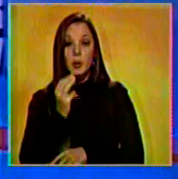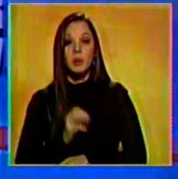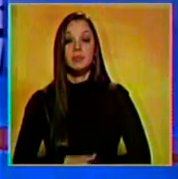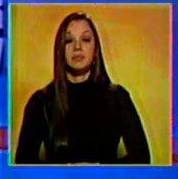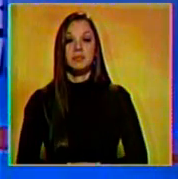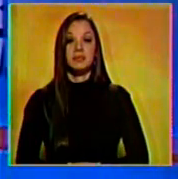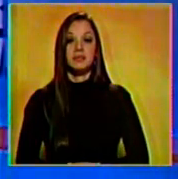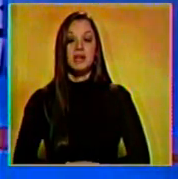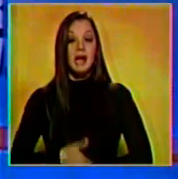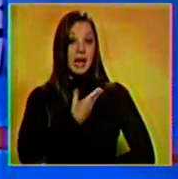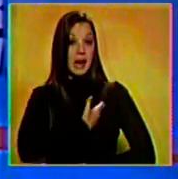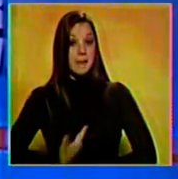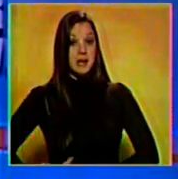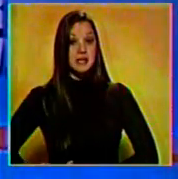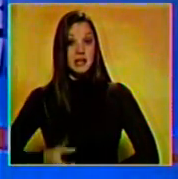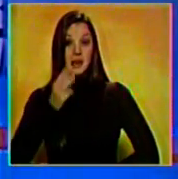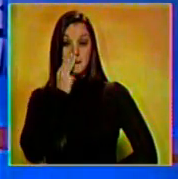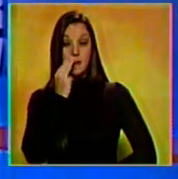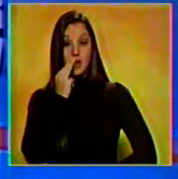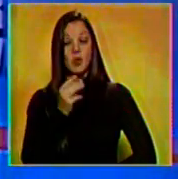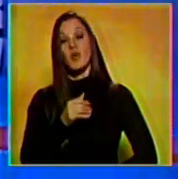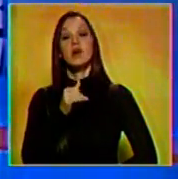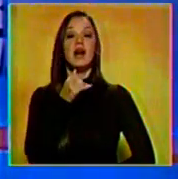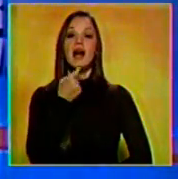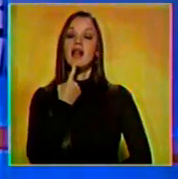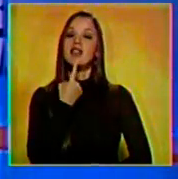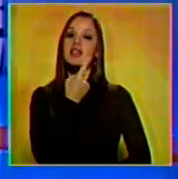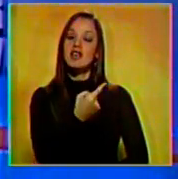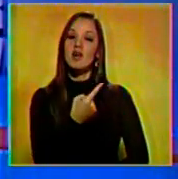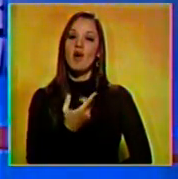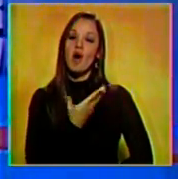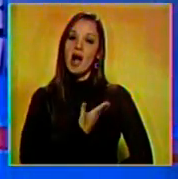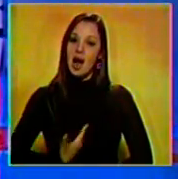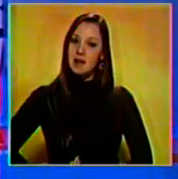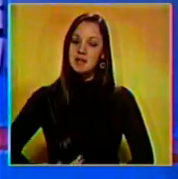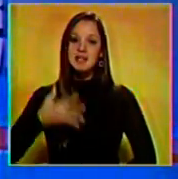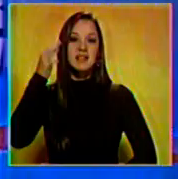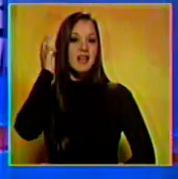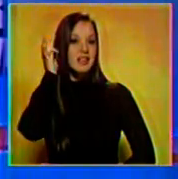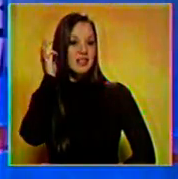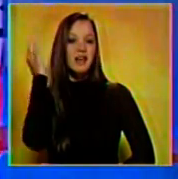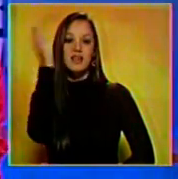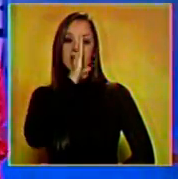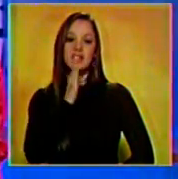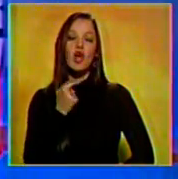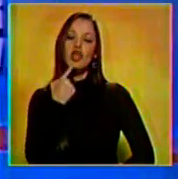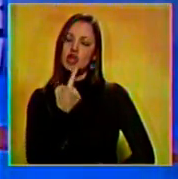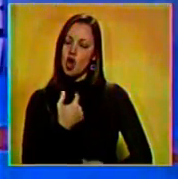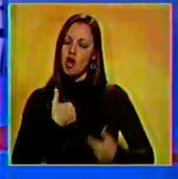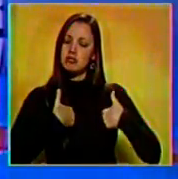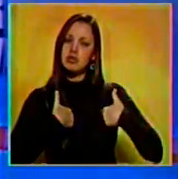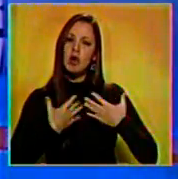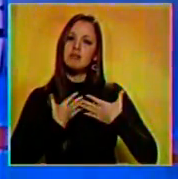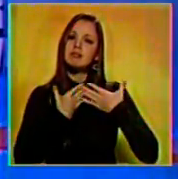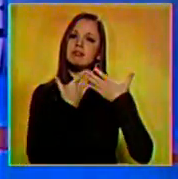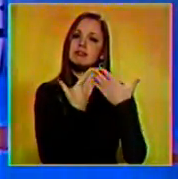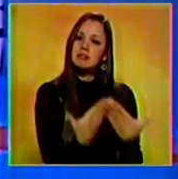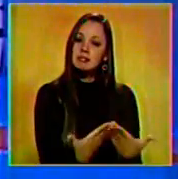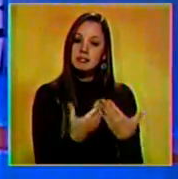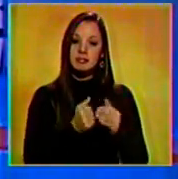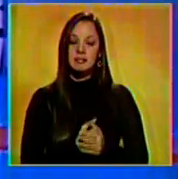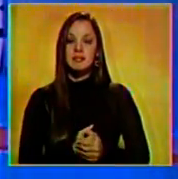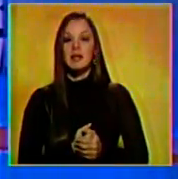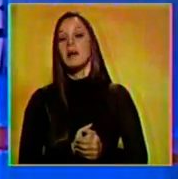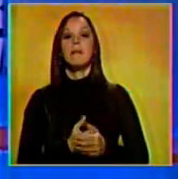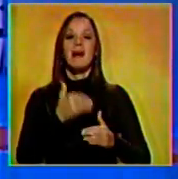El presidente Nicolás Maduro manifestó a la mandataria brasileña Dilma Rousseff su disposición de promover una